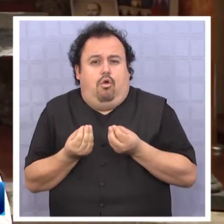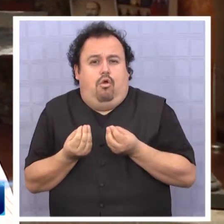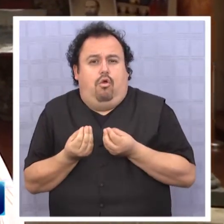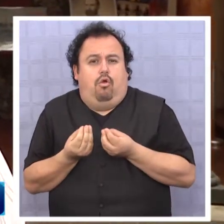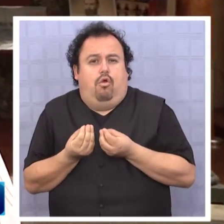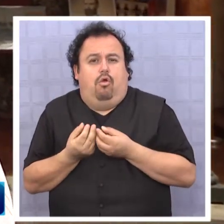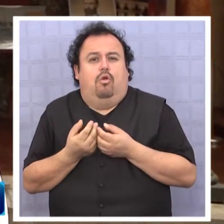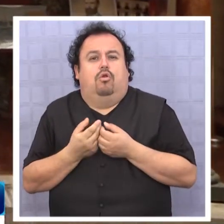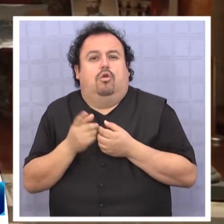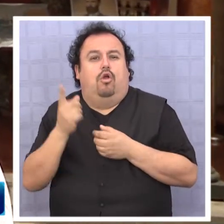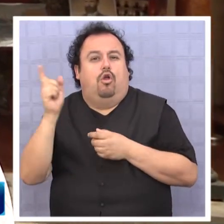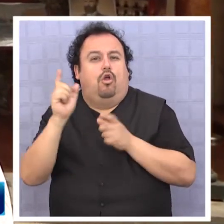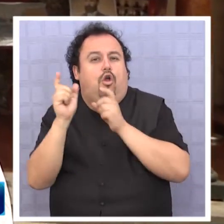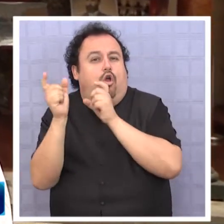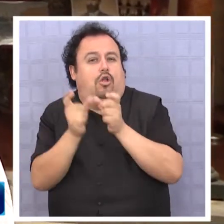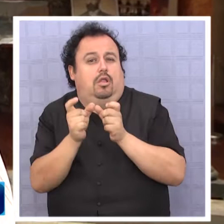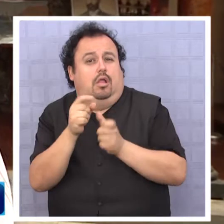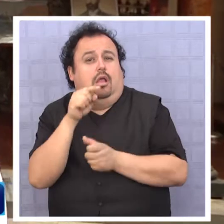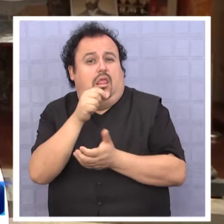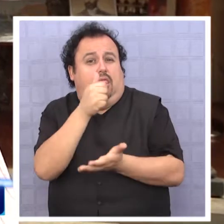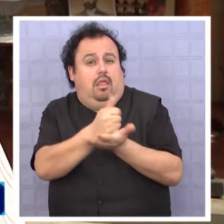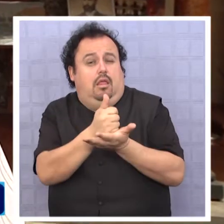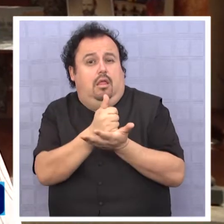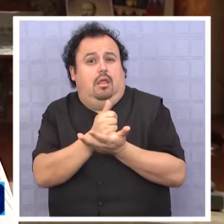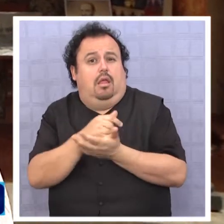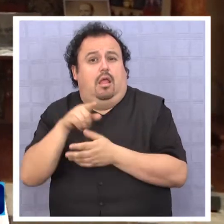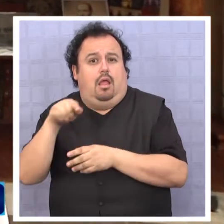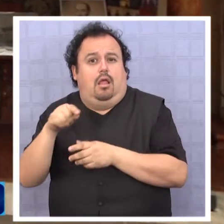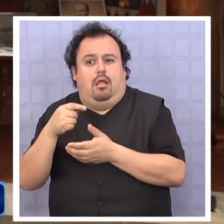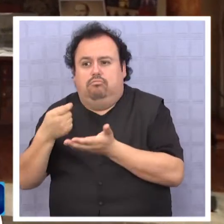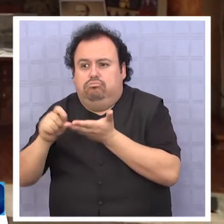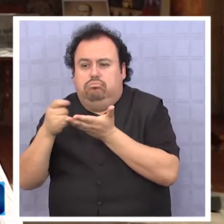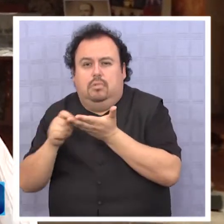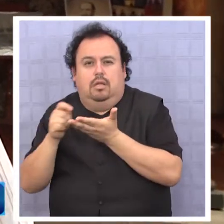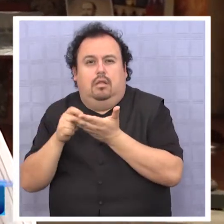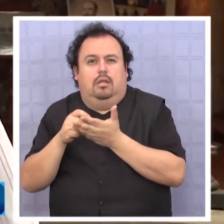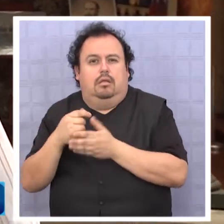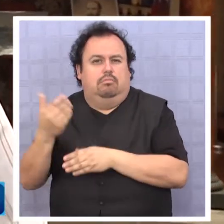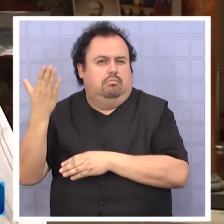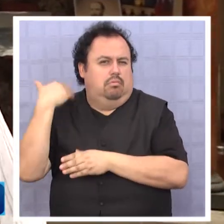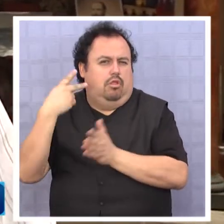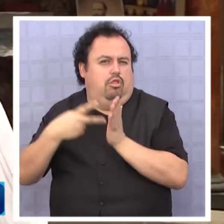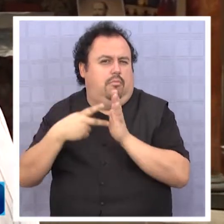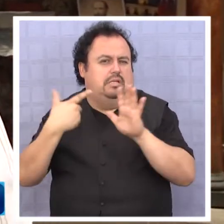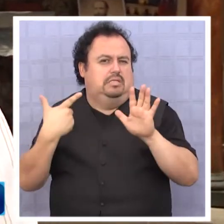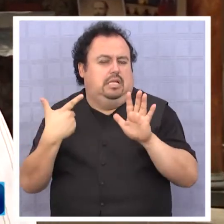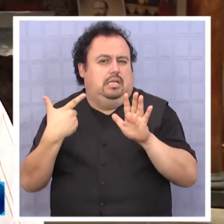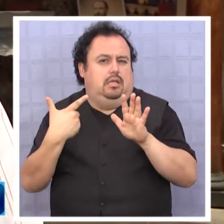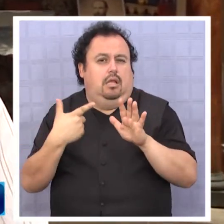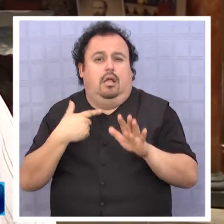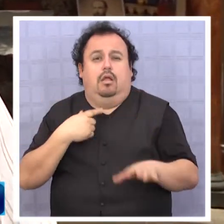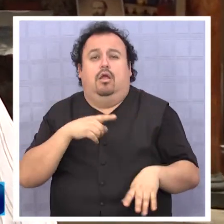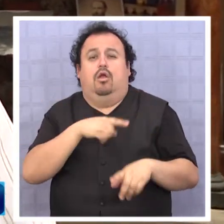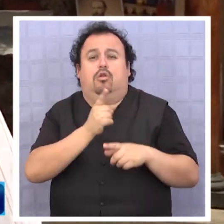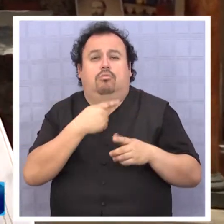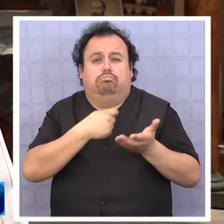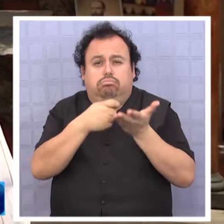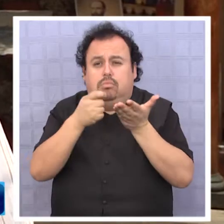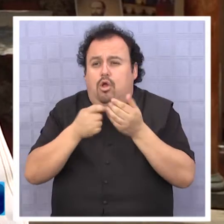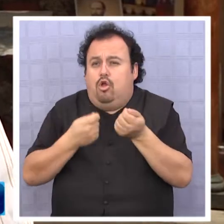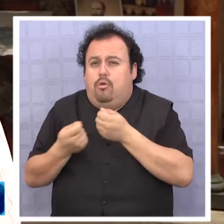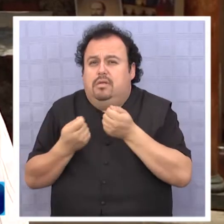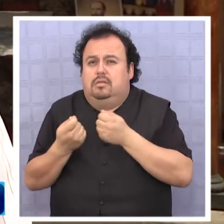lo desconocía también la Contraloría y se lo hace saber a ella de que existía esta tasación comercial del año 2007. Bueno, ahora ella dice que tiene unas tasaciones